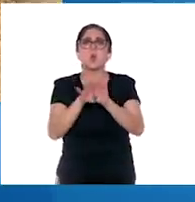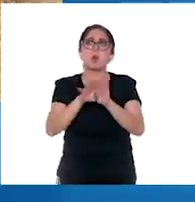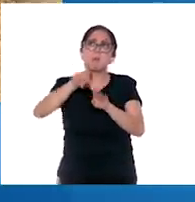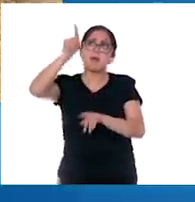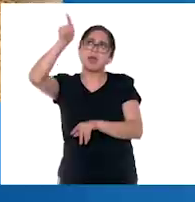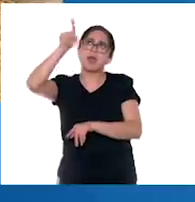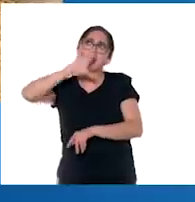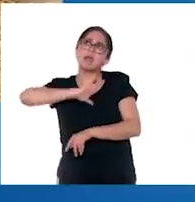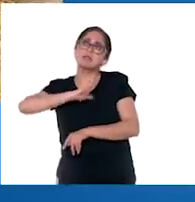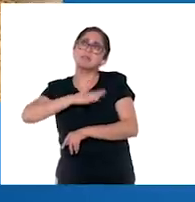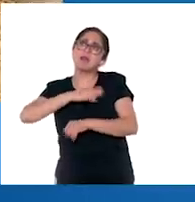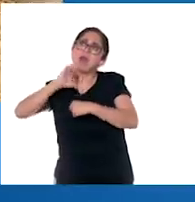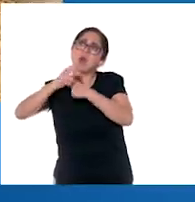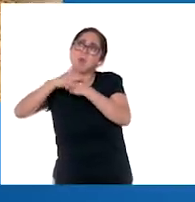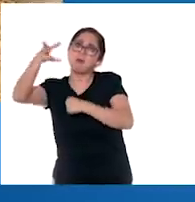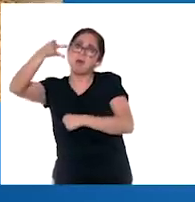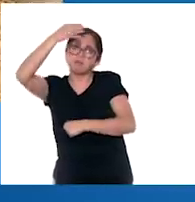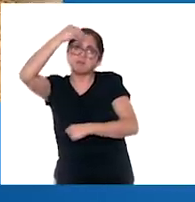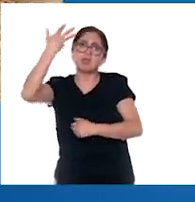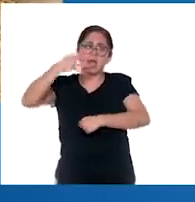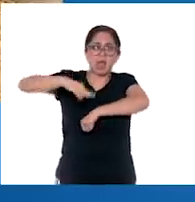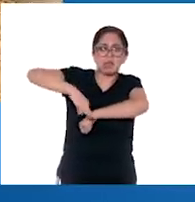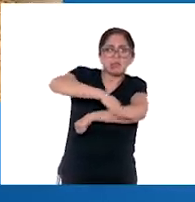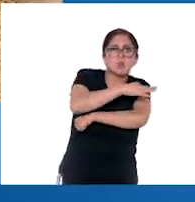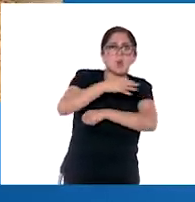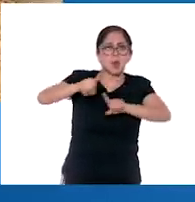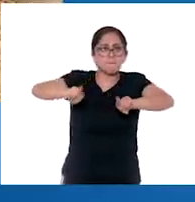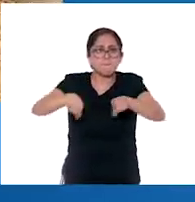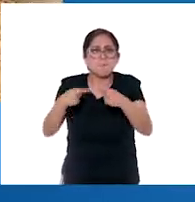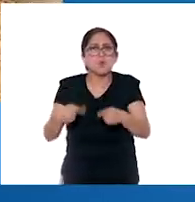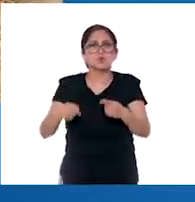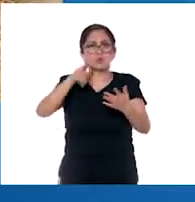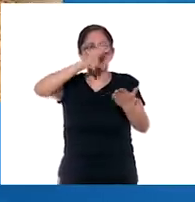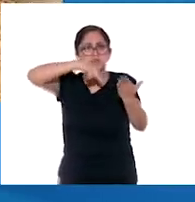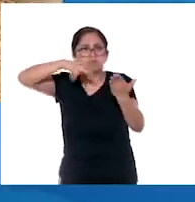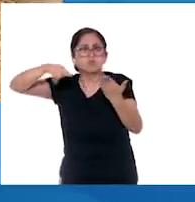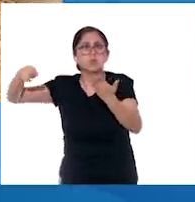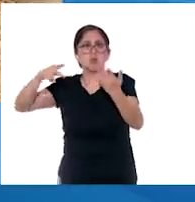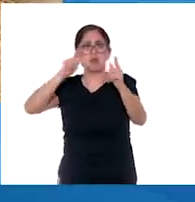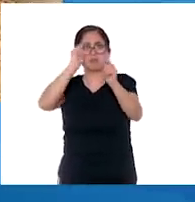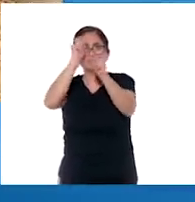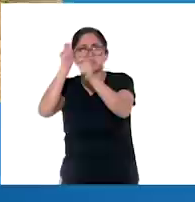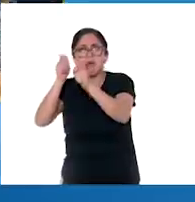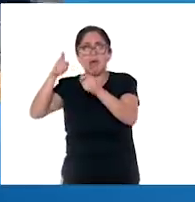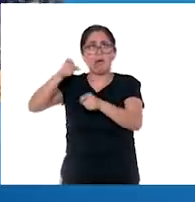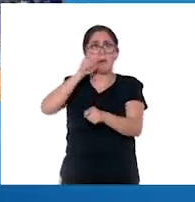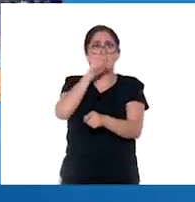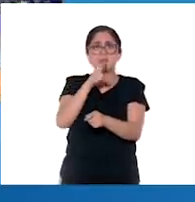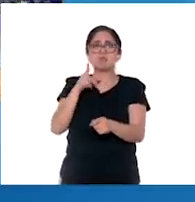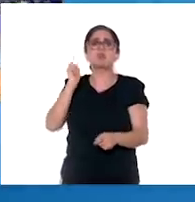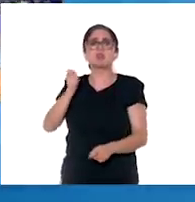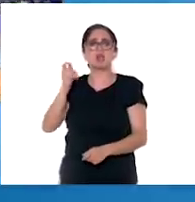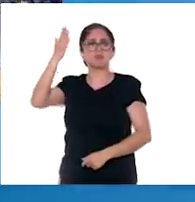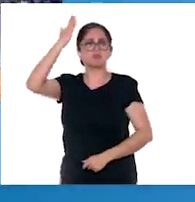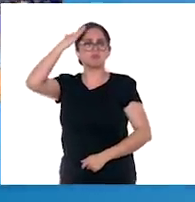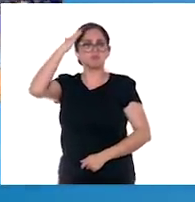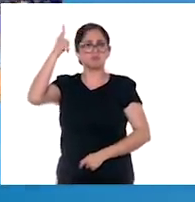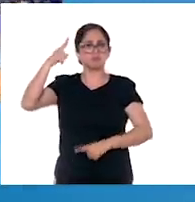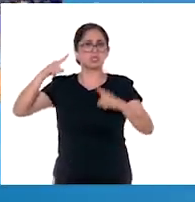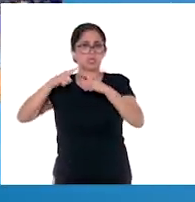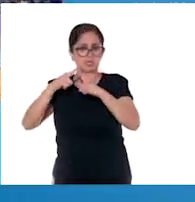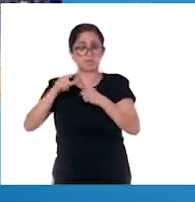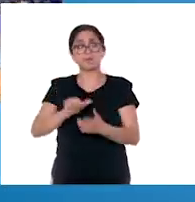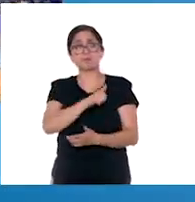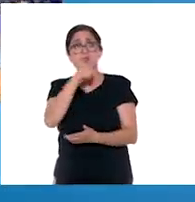Europa. La arquitectura, la música, la pintura y la escultura florecieron al cobijo de la Iglesia. Además, la